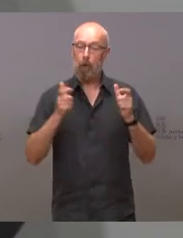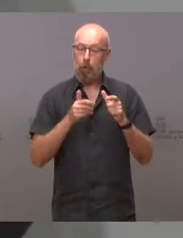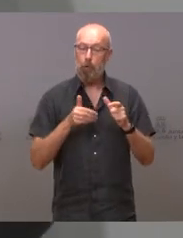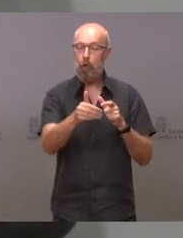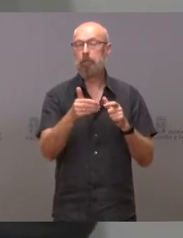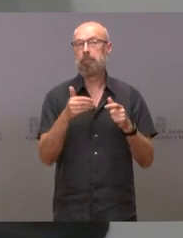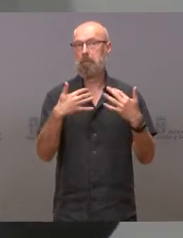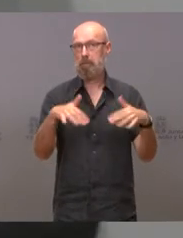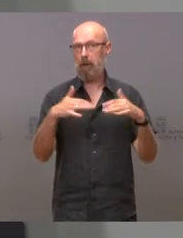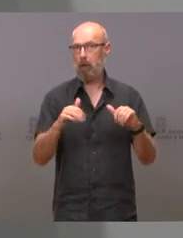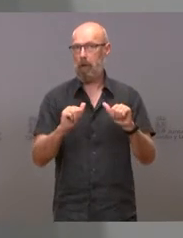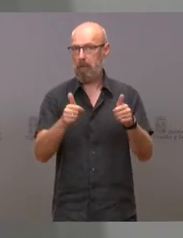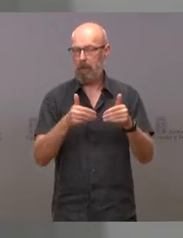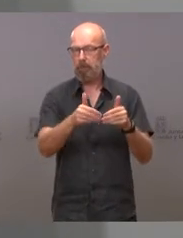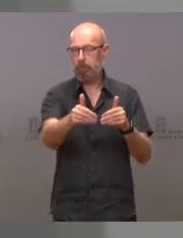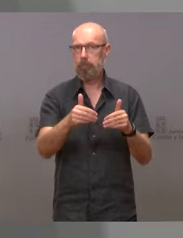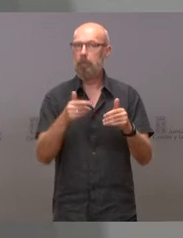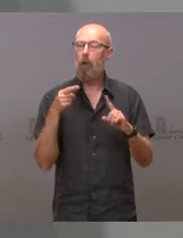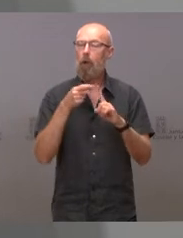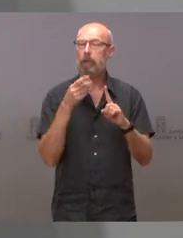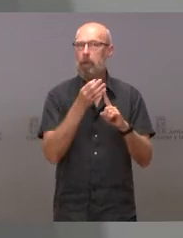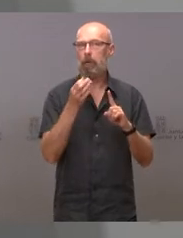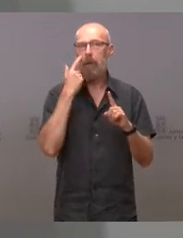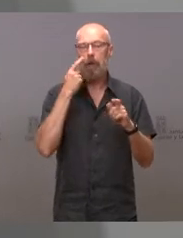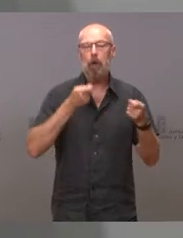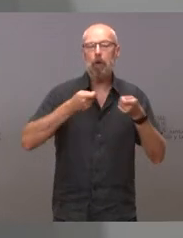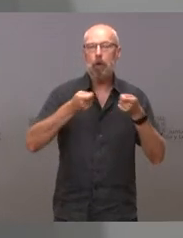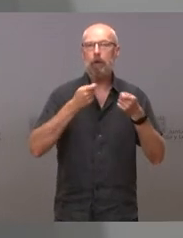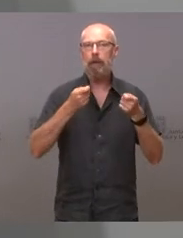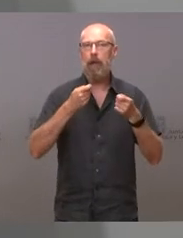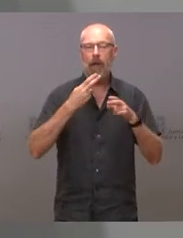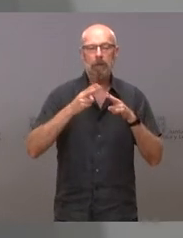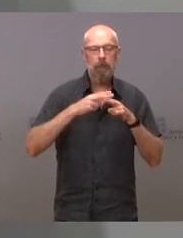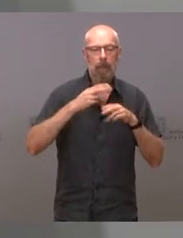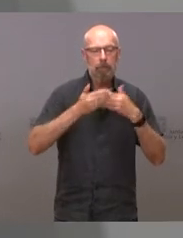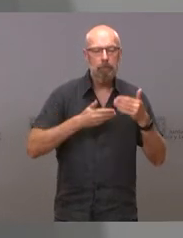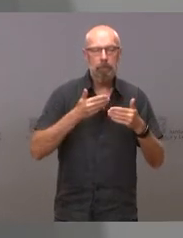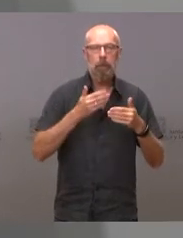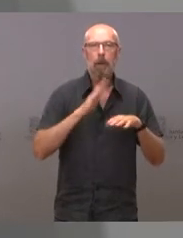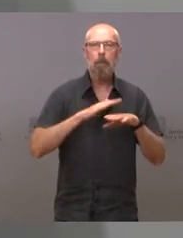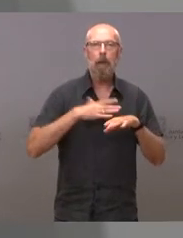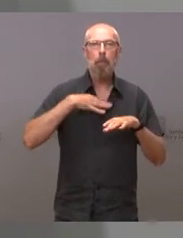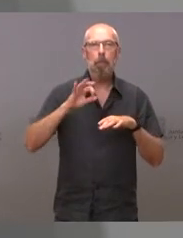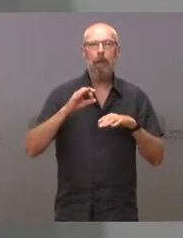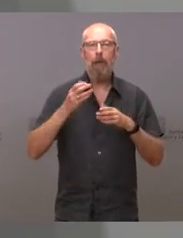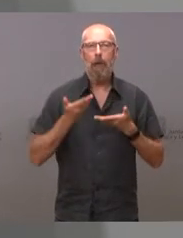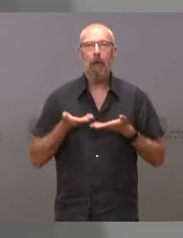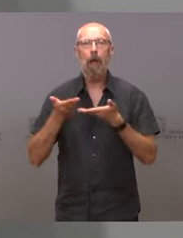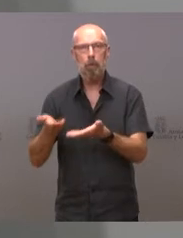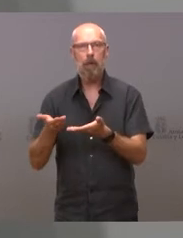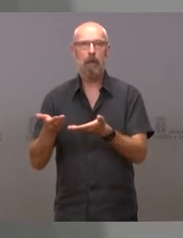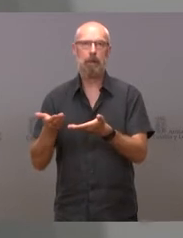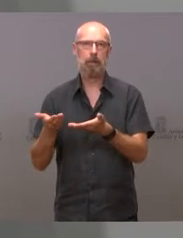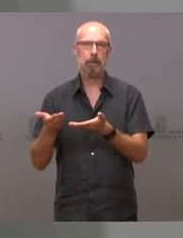con el objeto de coordinar todas las acciones necesarias para prestar la asistencia que sea